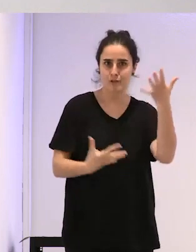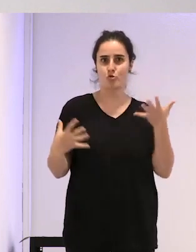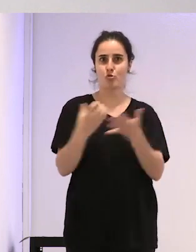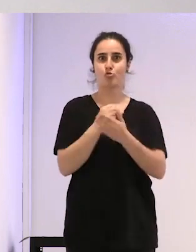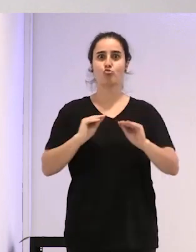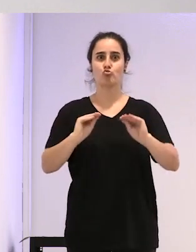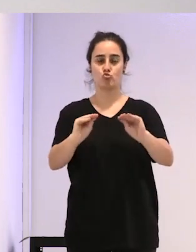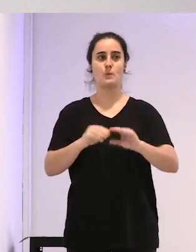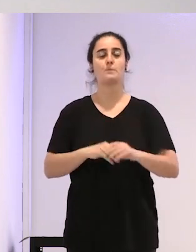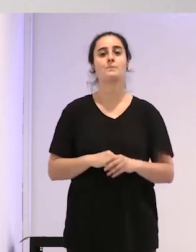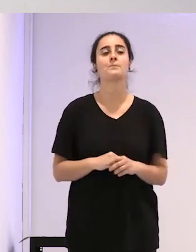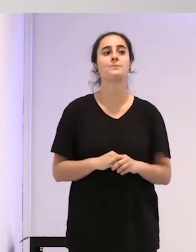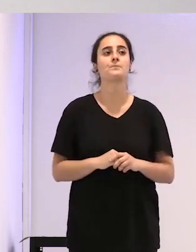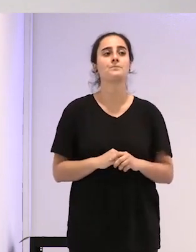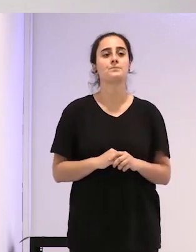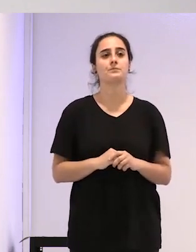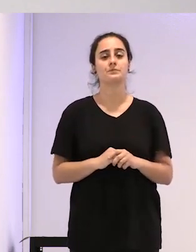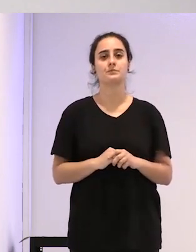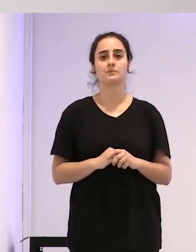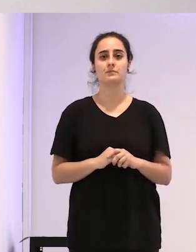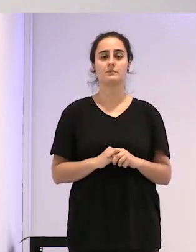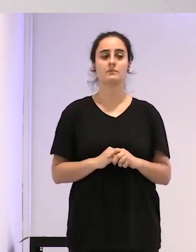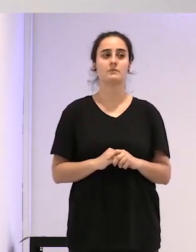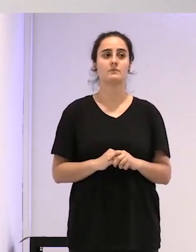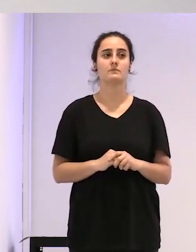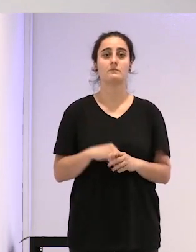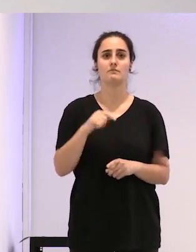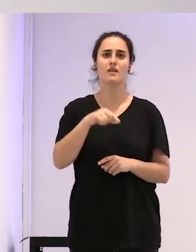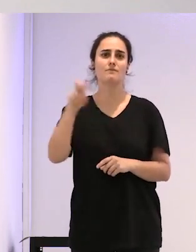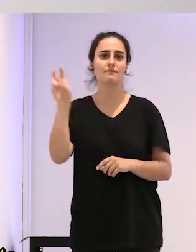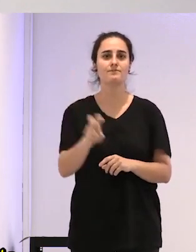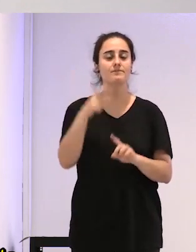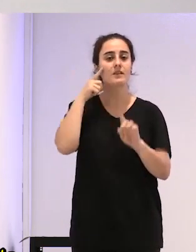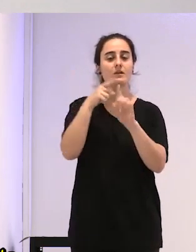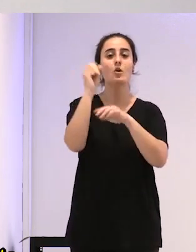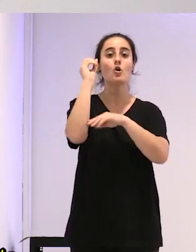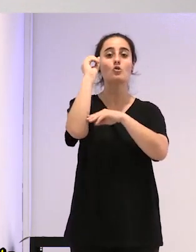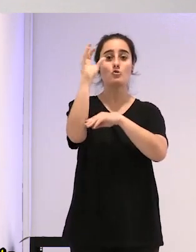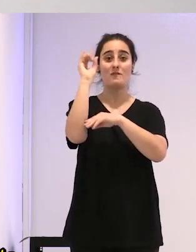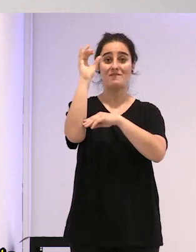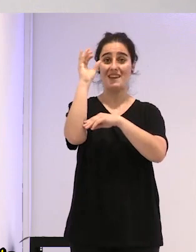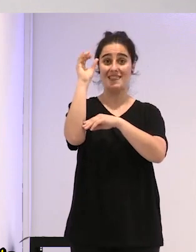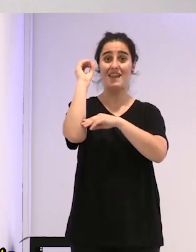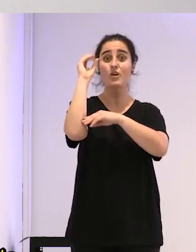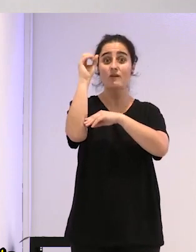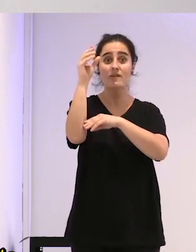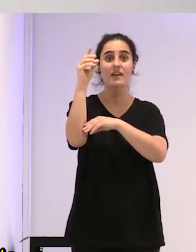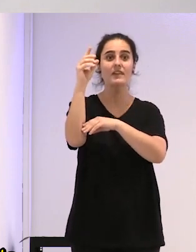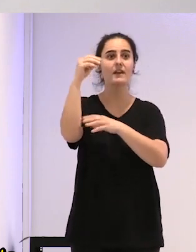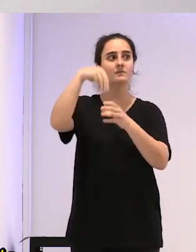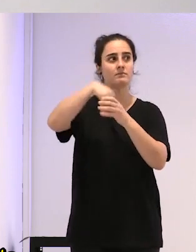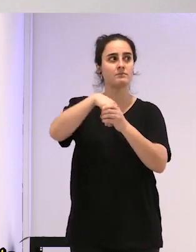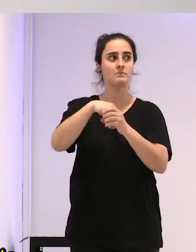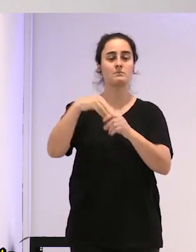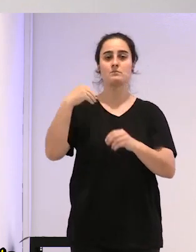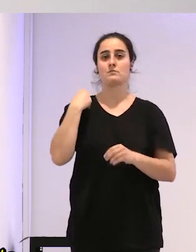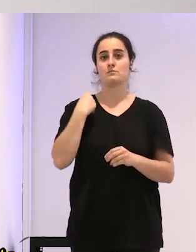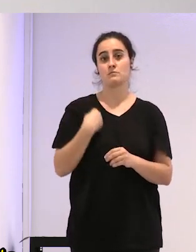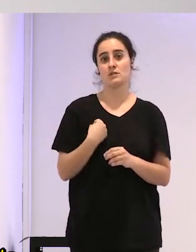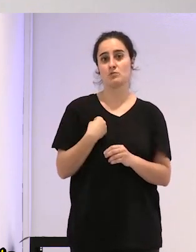a dar esta conferencia enmarcada dentro de lo que es la